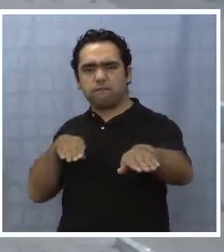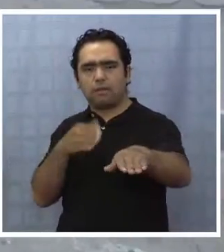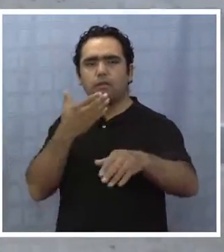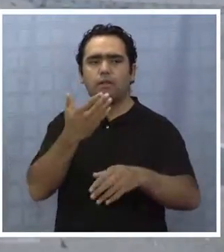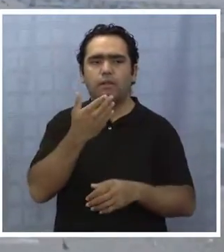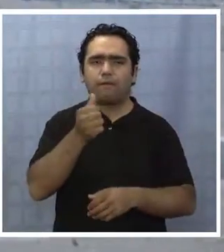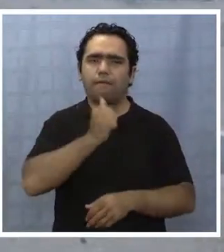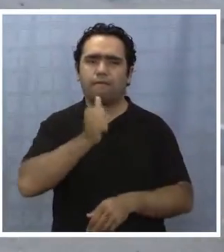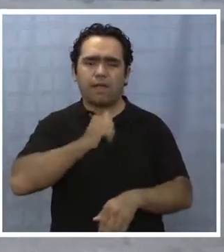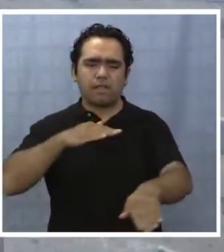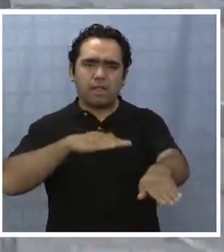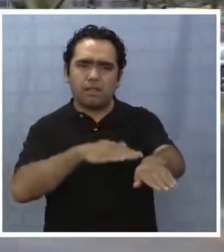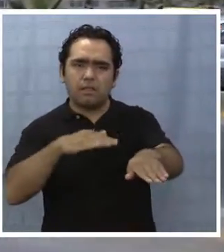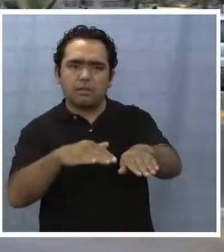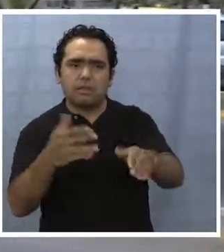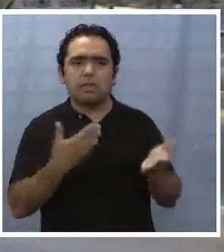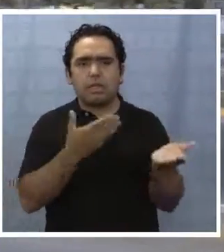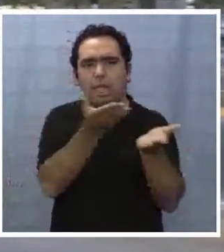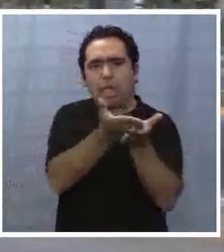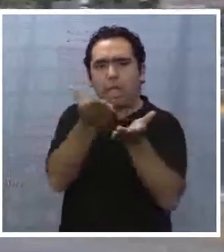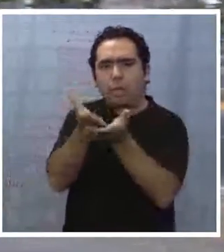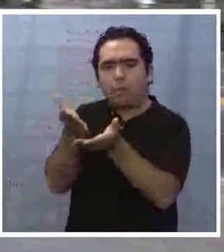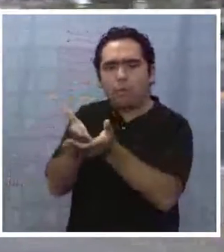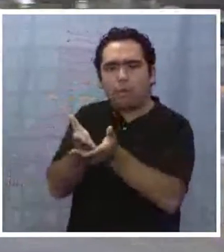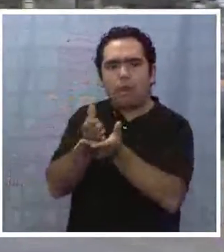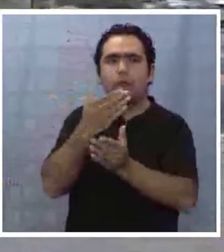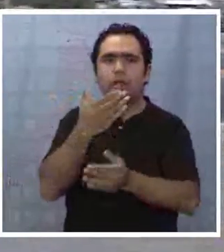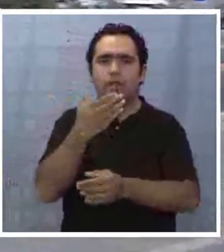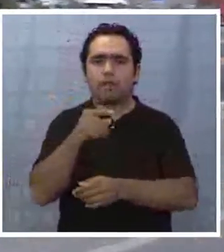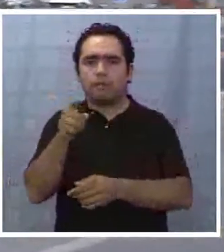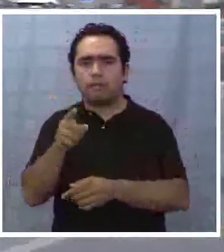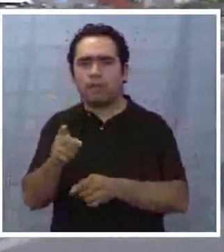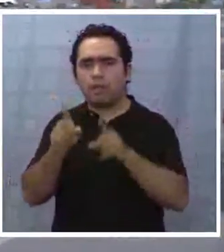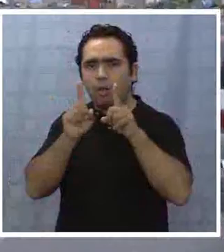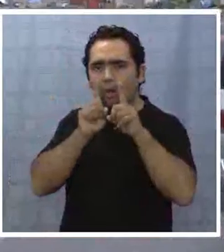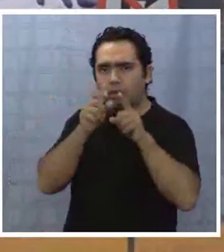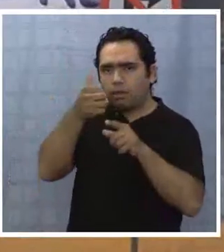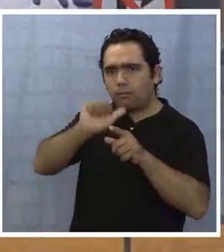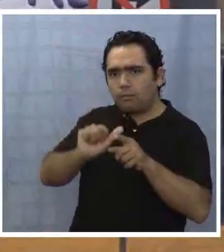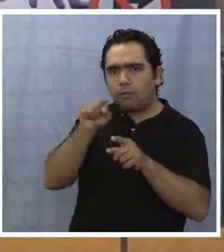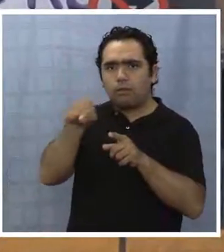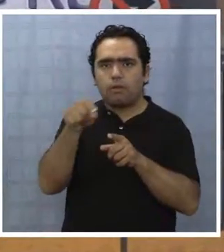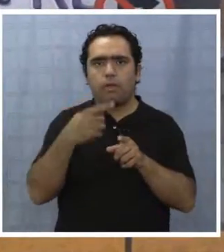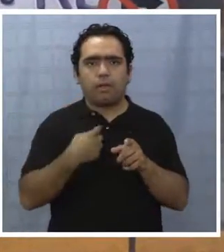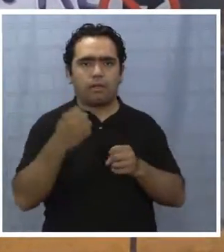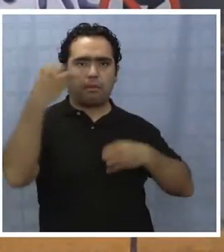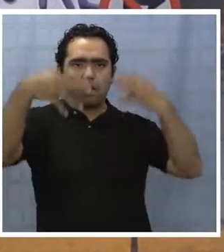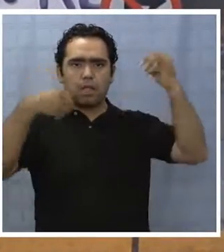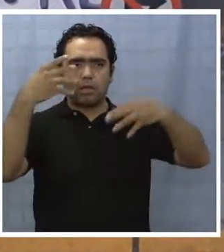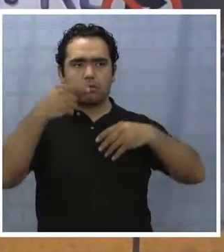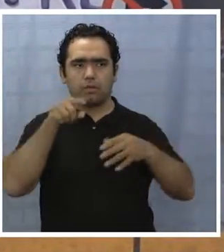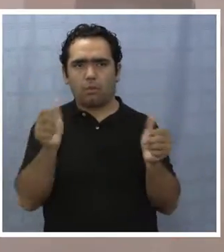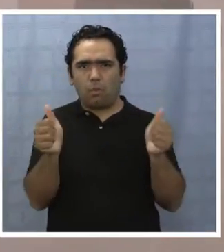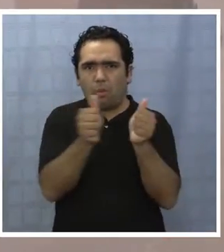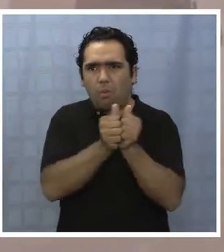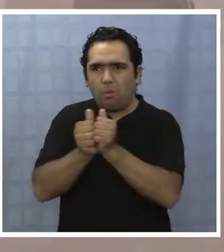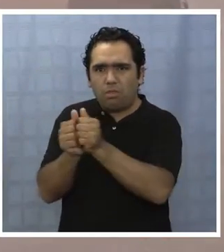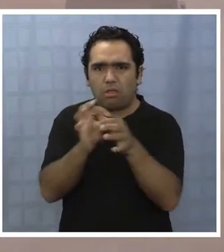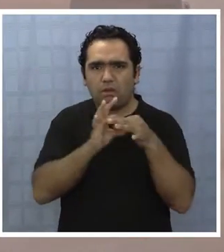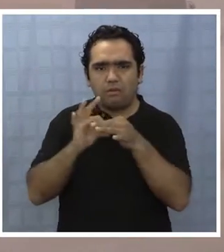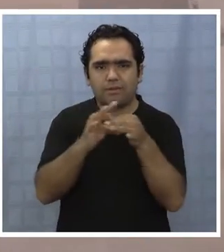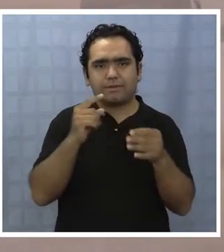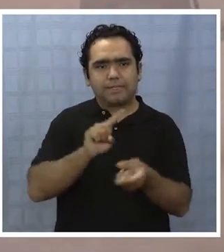y sectores donde conviven colegios, discoteques, moteles e industrias son el claro reflejo del caótico crecimiento que han experimentado